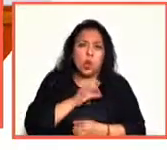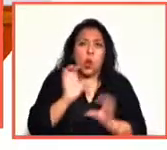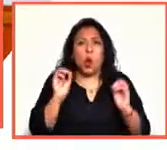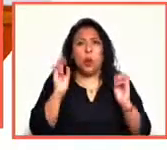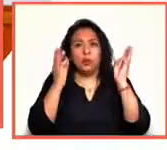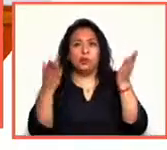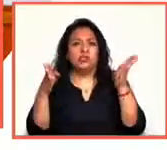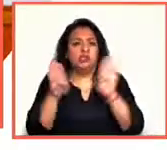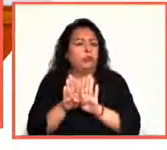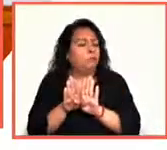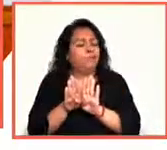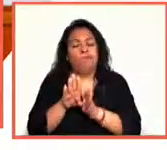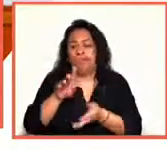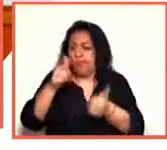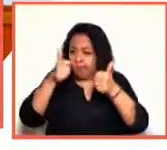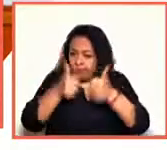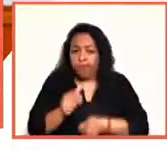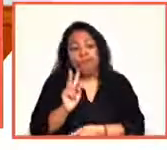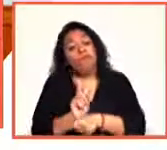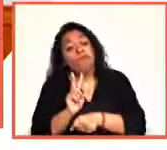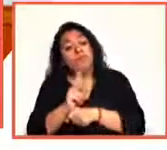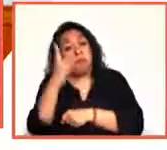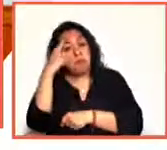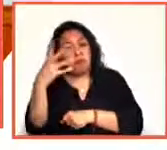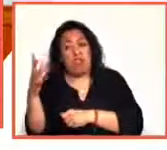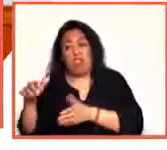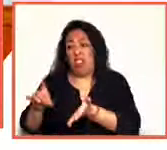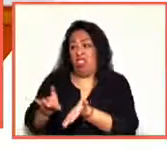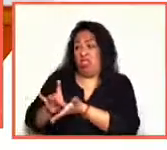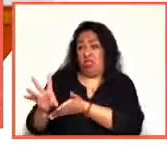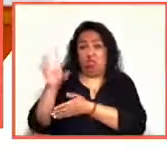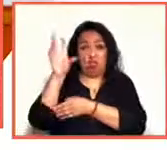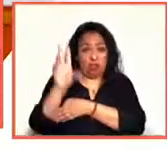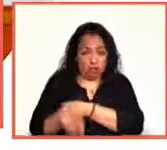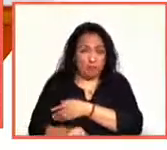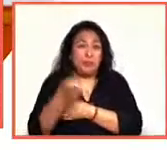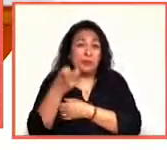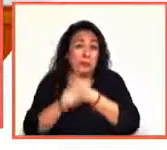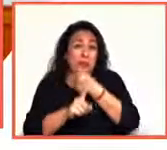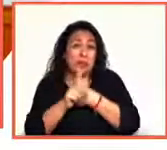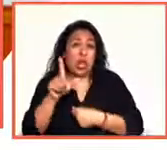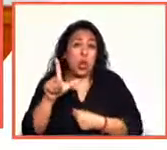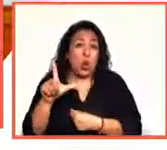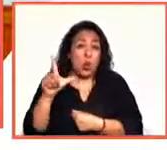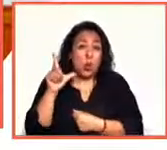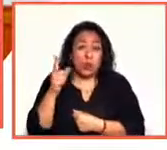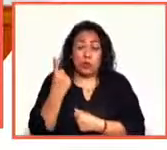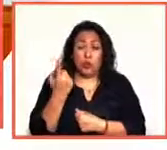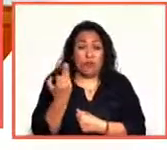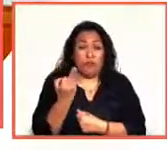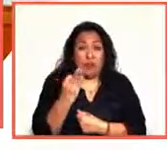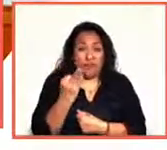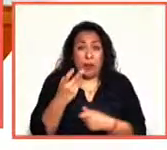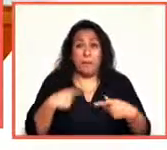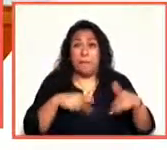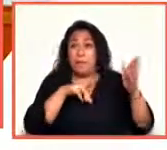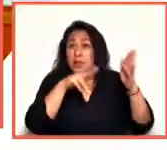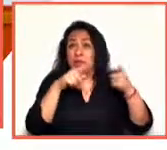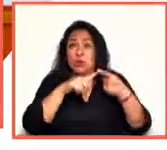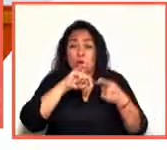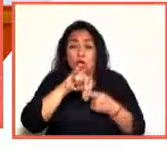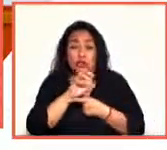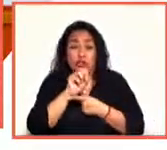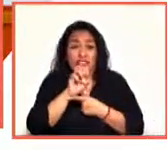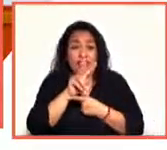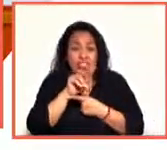hicieron guardias para no ser desalojados. Ante esta situación, el lunes primero de febrero, los pintores José Villalobos